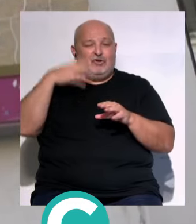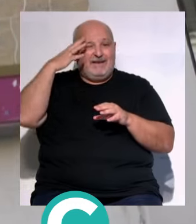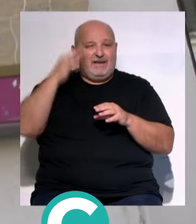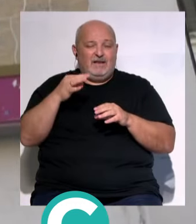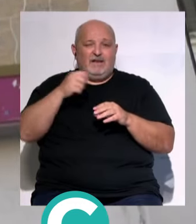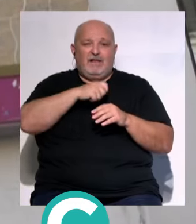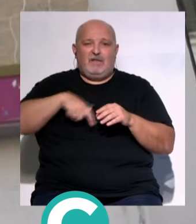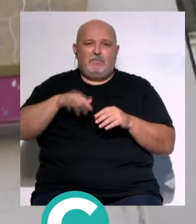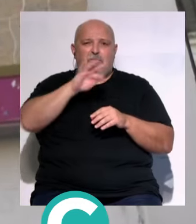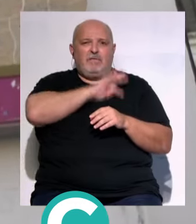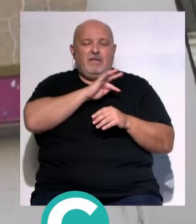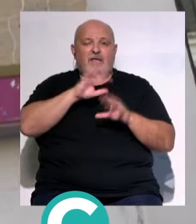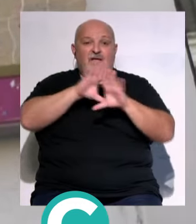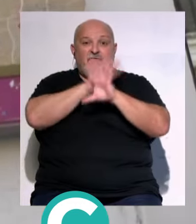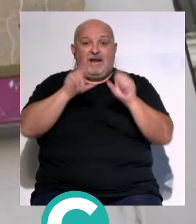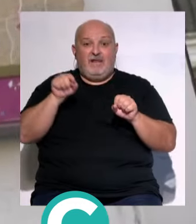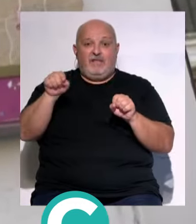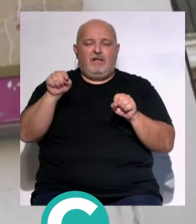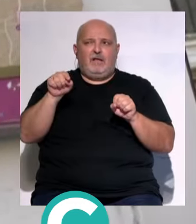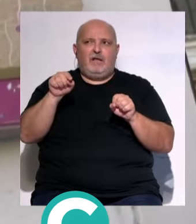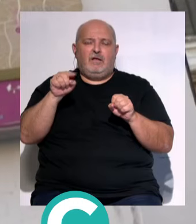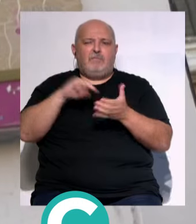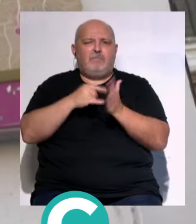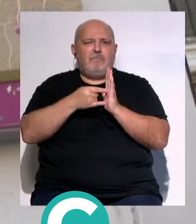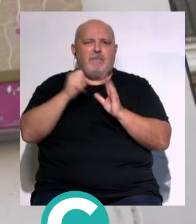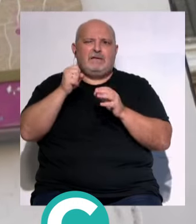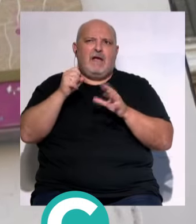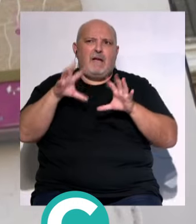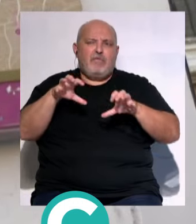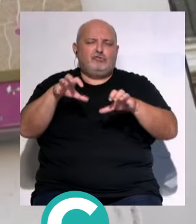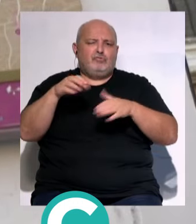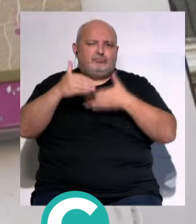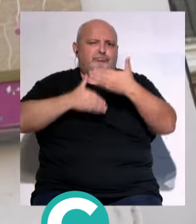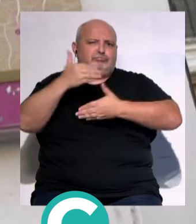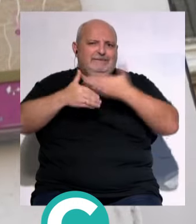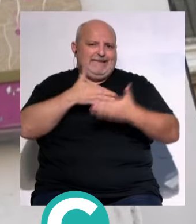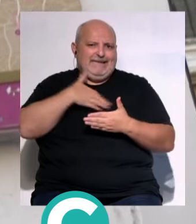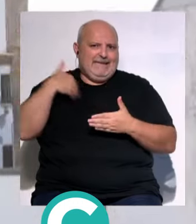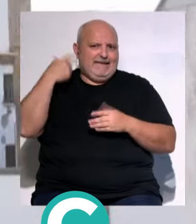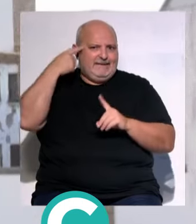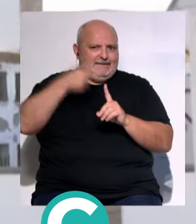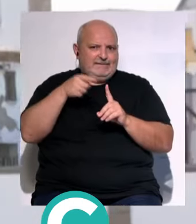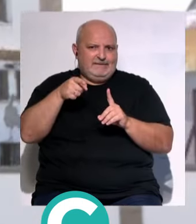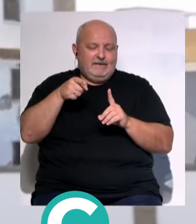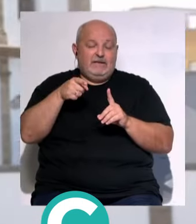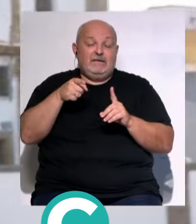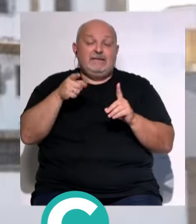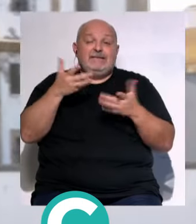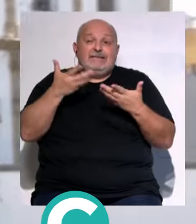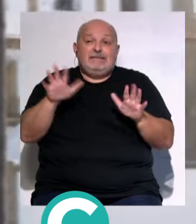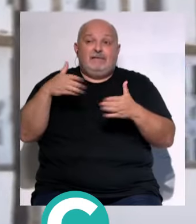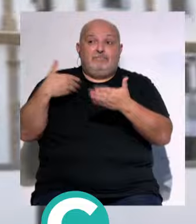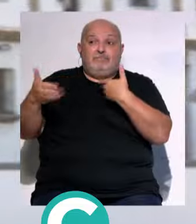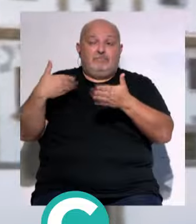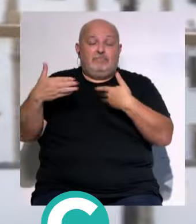que los gaditanos nos merecemos que en Valcárcel... ...exista el proyecto más ambicioso que podamos poner en marcha... ...y si esto significa que en este momento estemos en